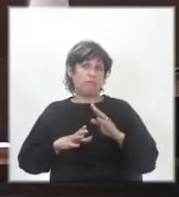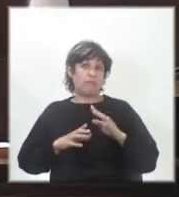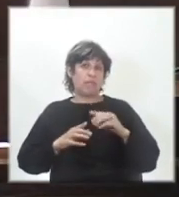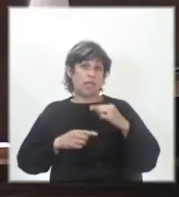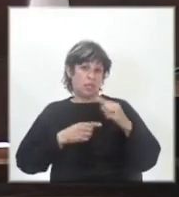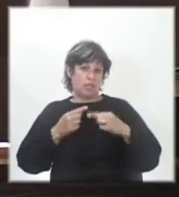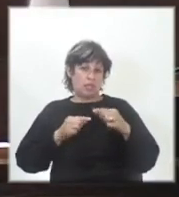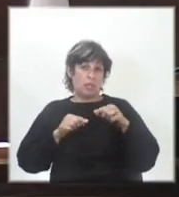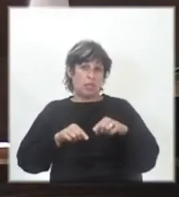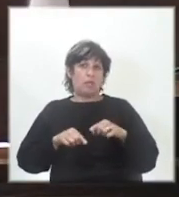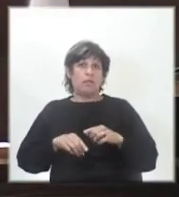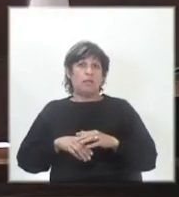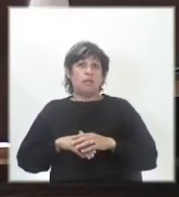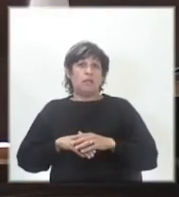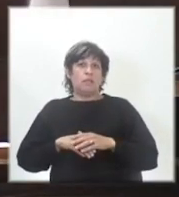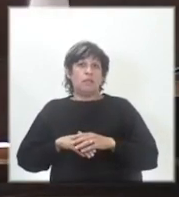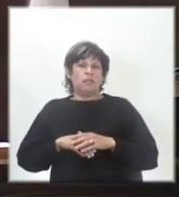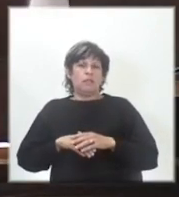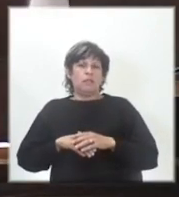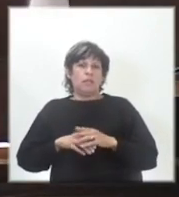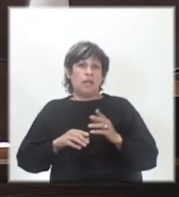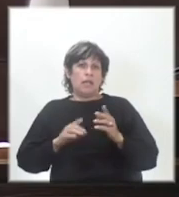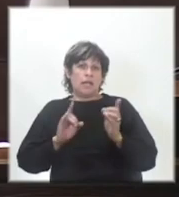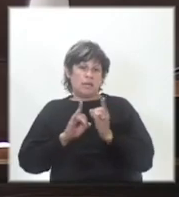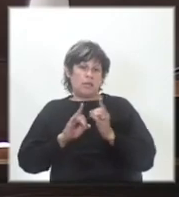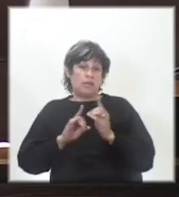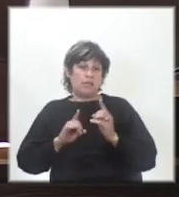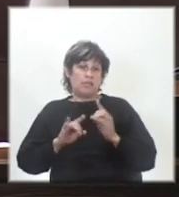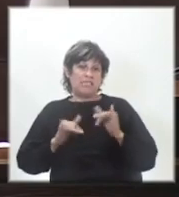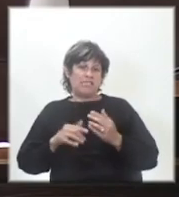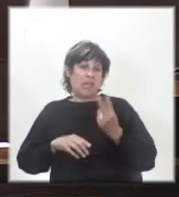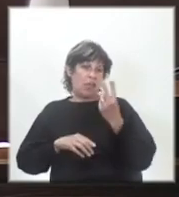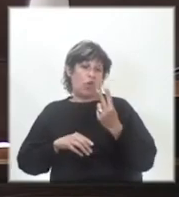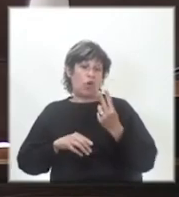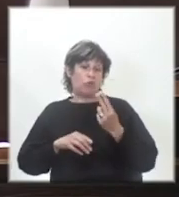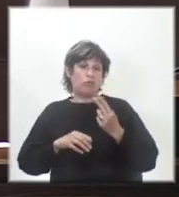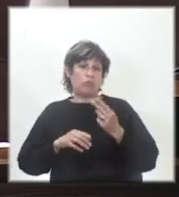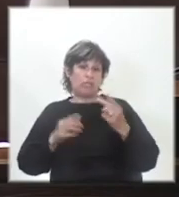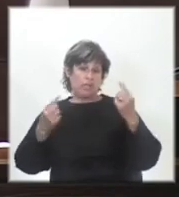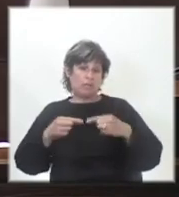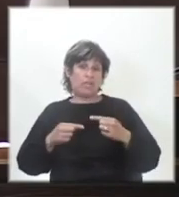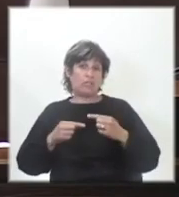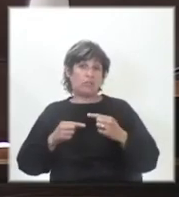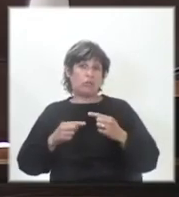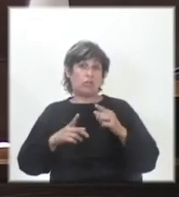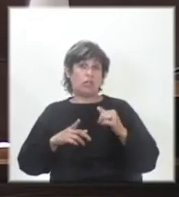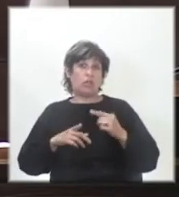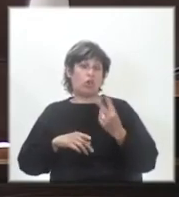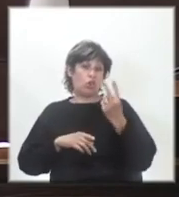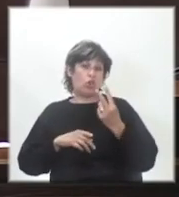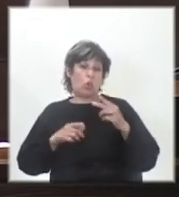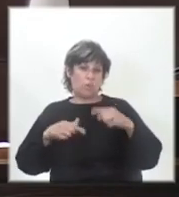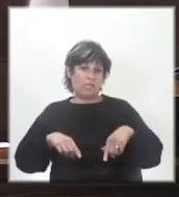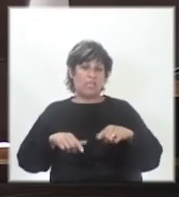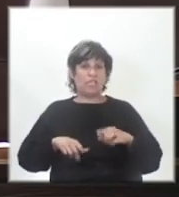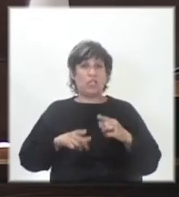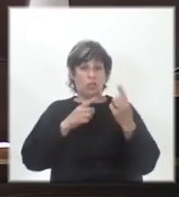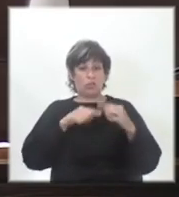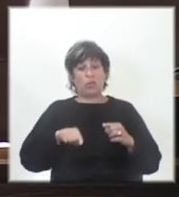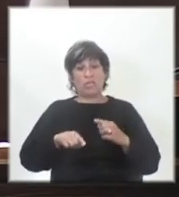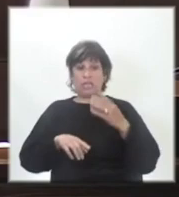estando en el Parlamento. Ya van dos interpelaciones, todo un récord. Con dos ministerios distintos, eso es cierto.